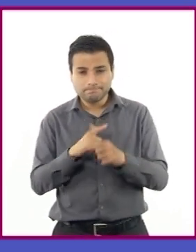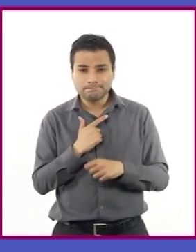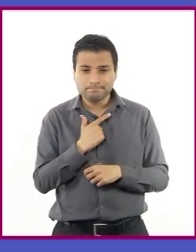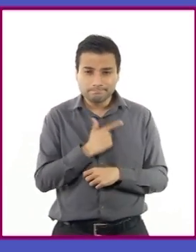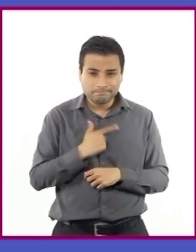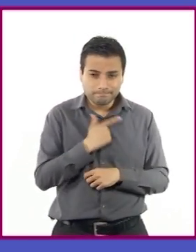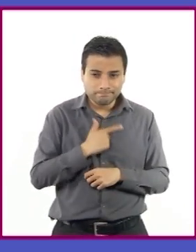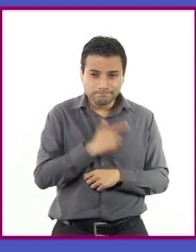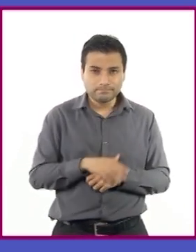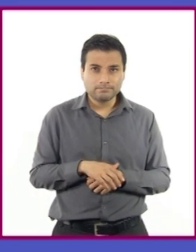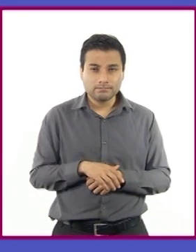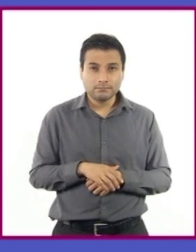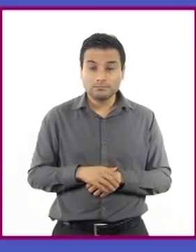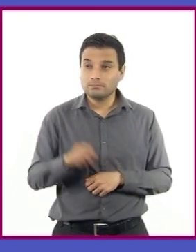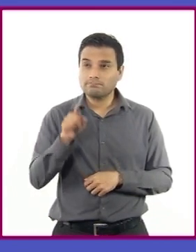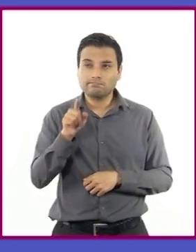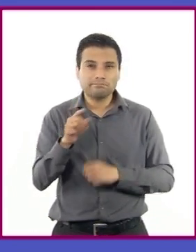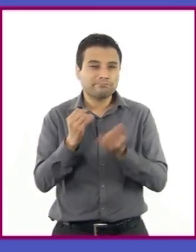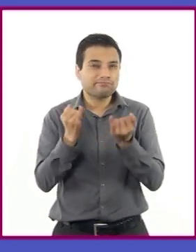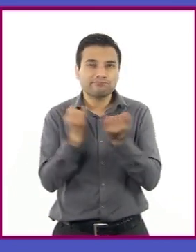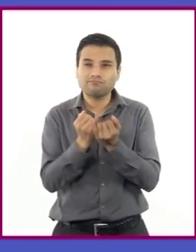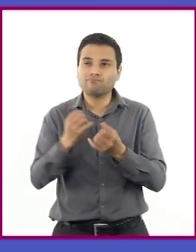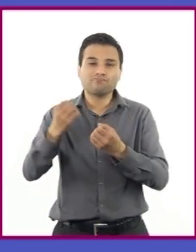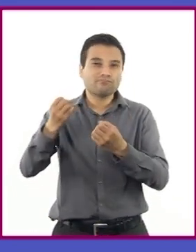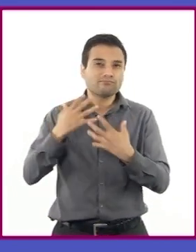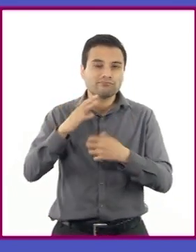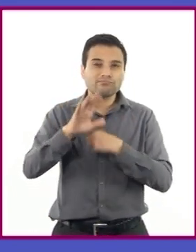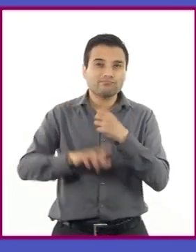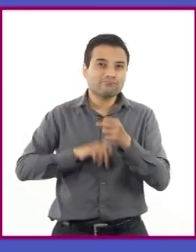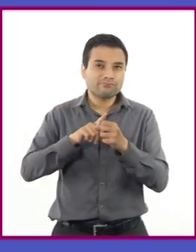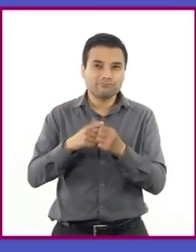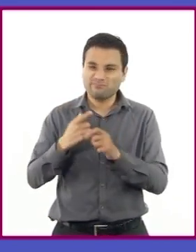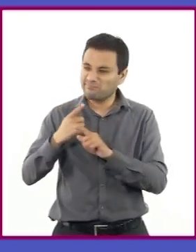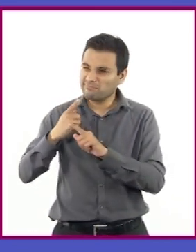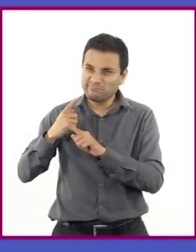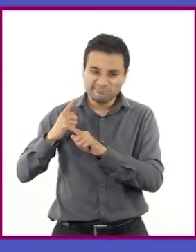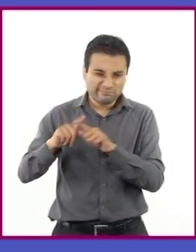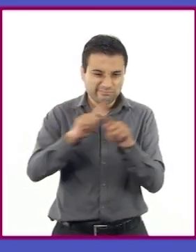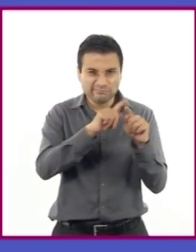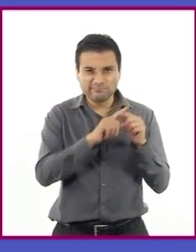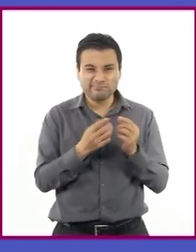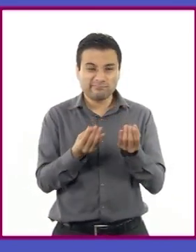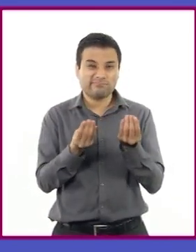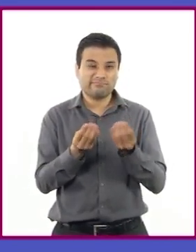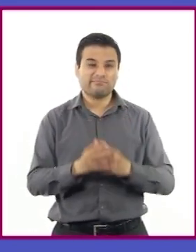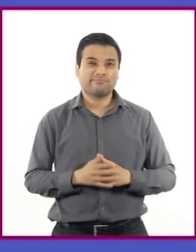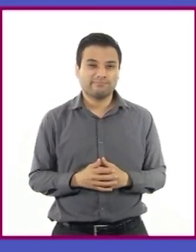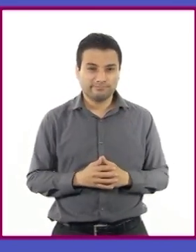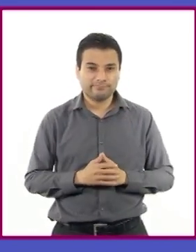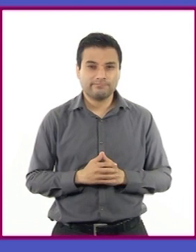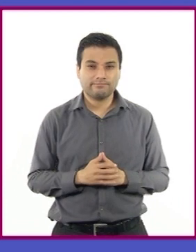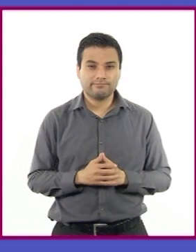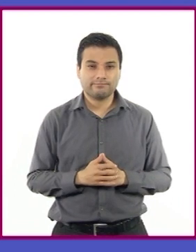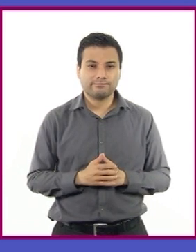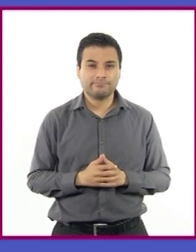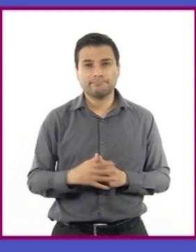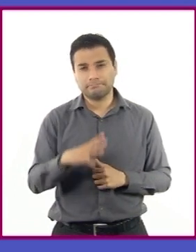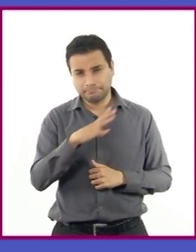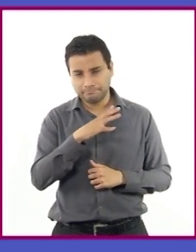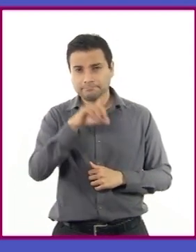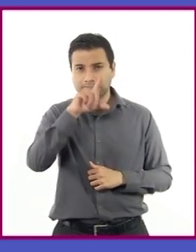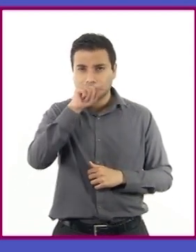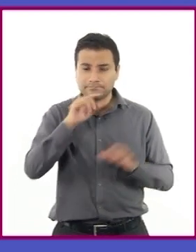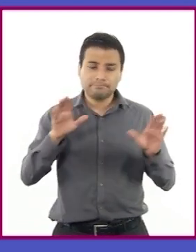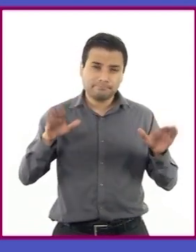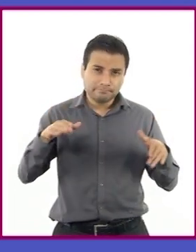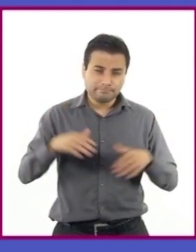no perdí ocasión alguna de proporcionármelos de la especie más agradable. Tuvimos pájaros,